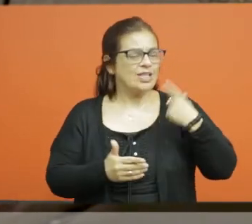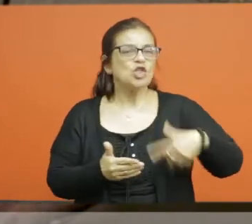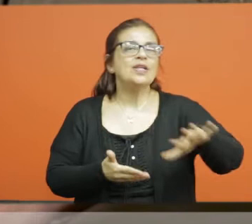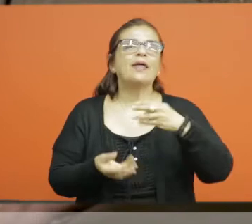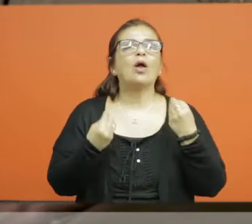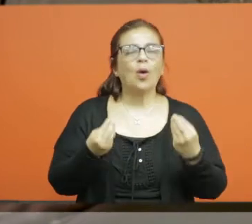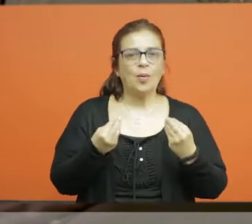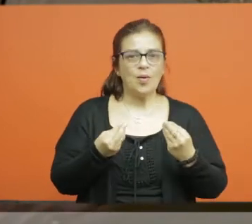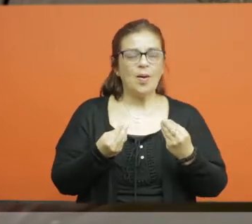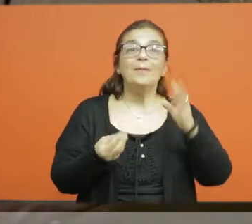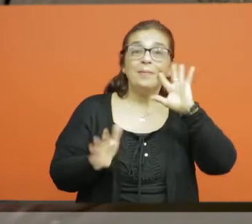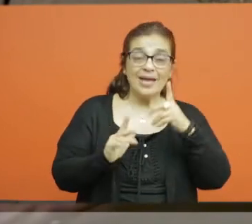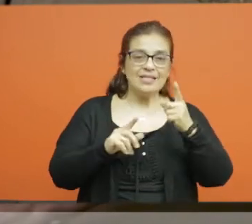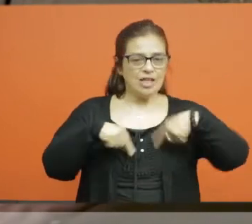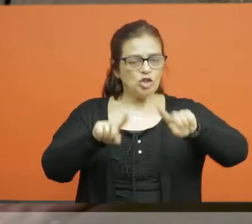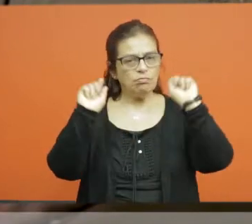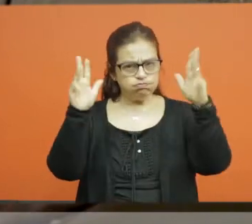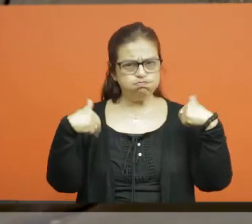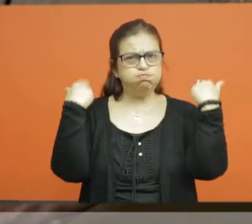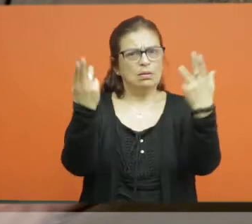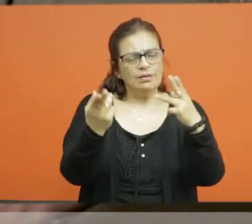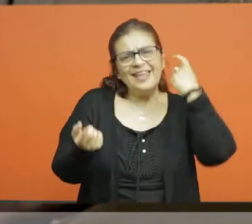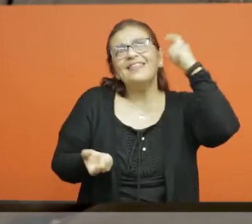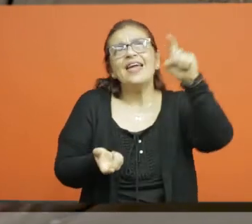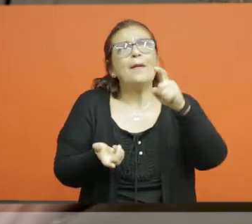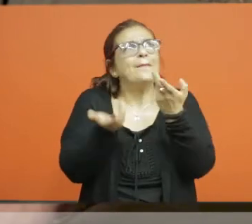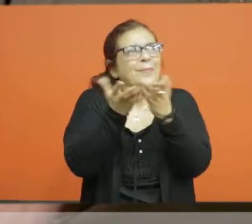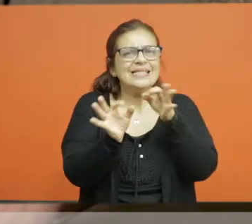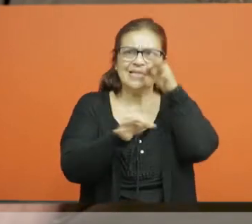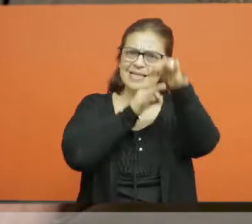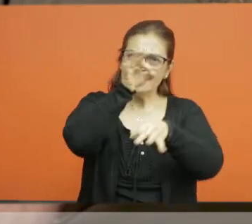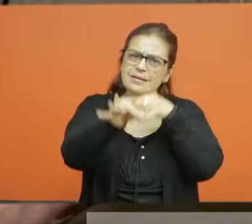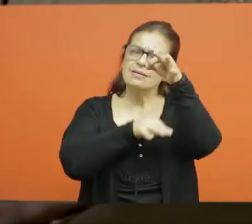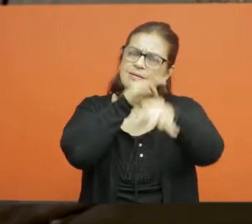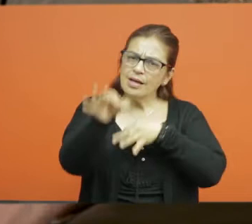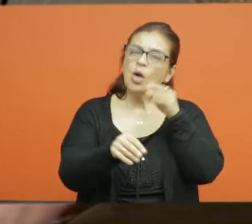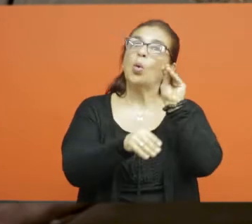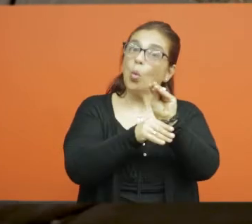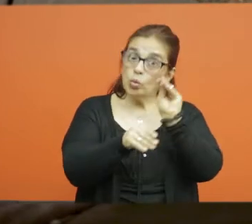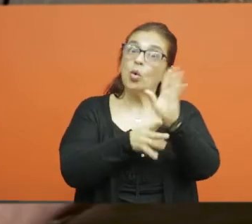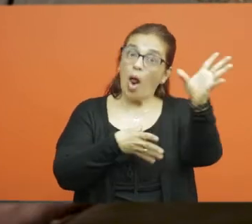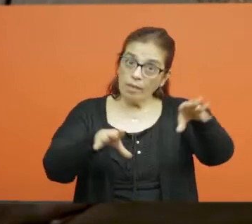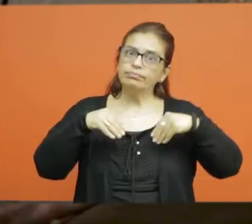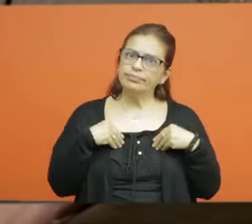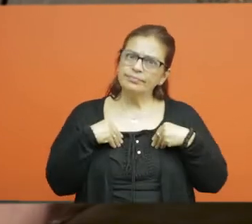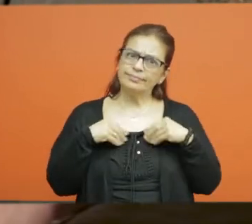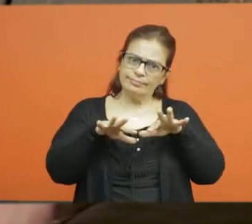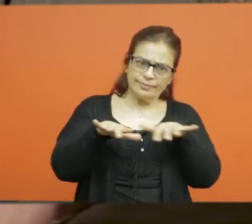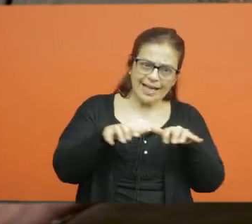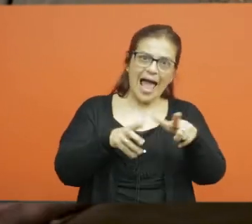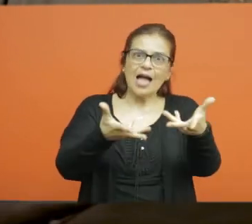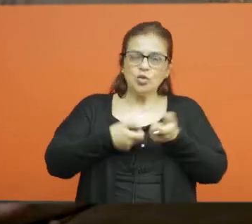cuestión. Y bueno, está bien la cultura digital siempre y cuando contribuye a un desarrollo humano, crítico, pleno, con una vida